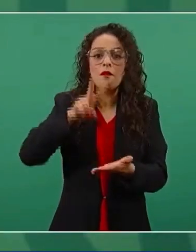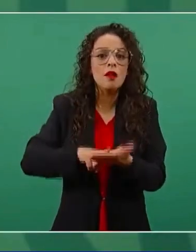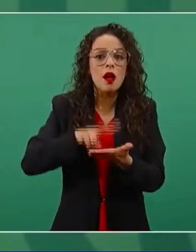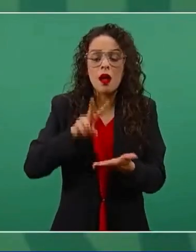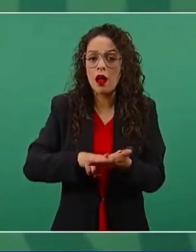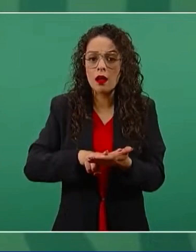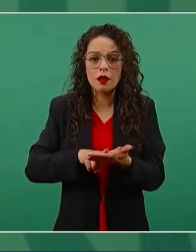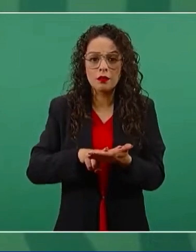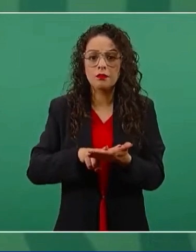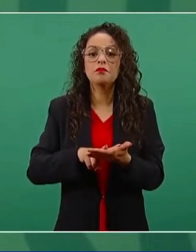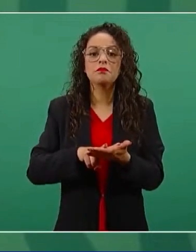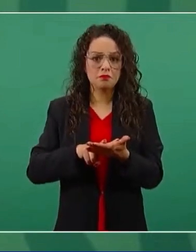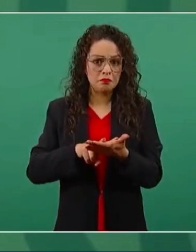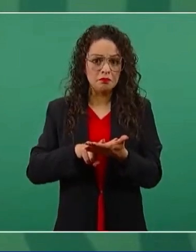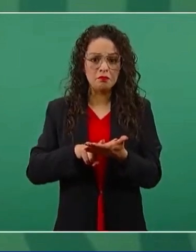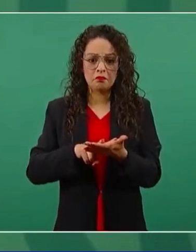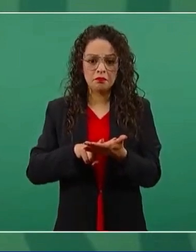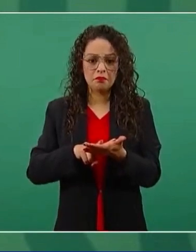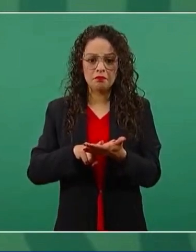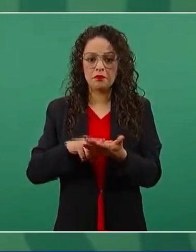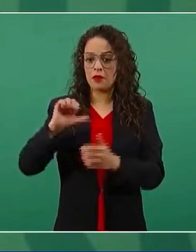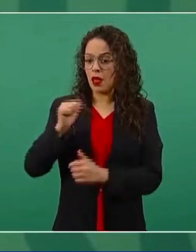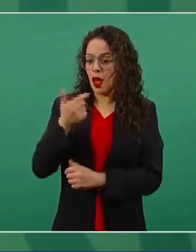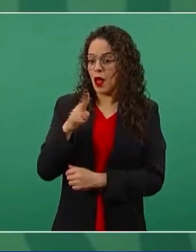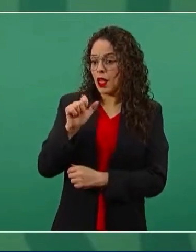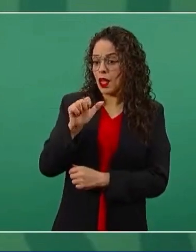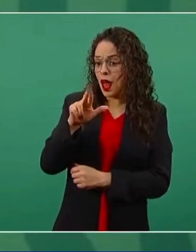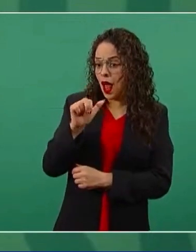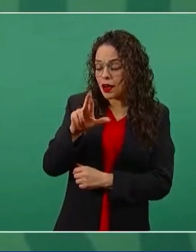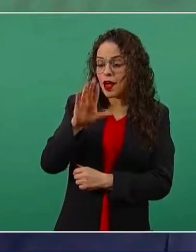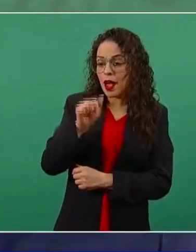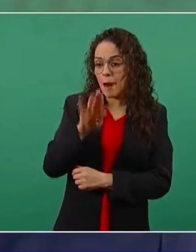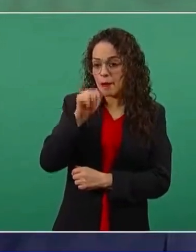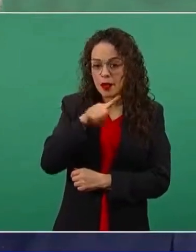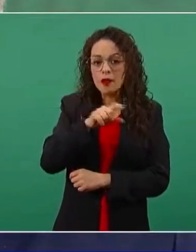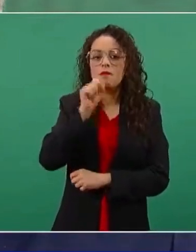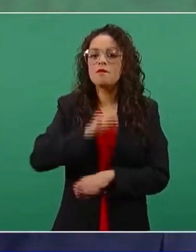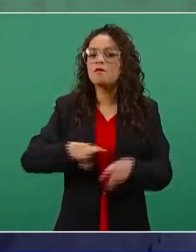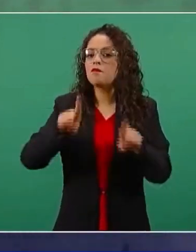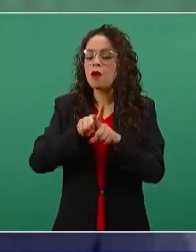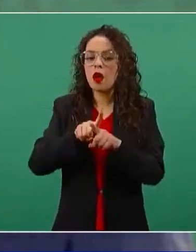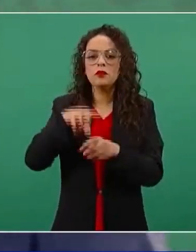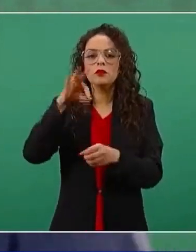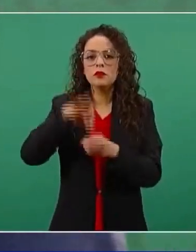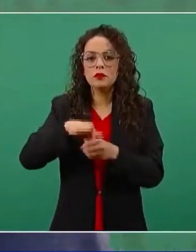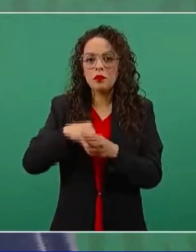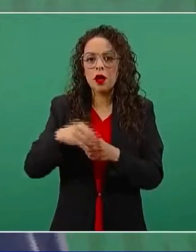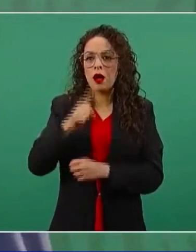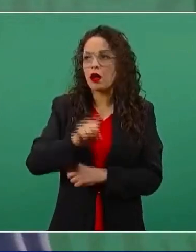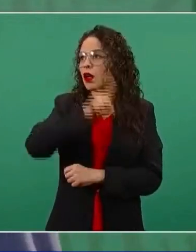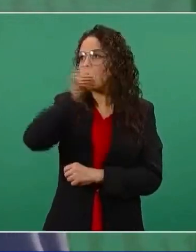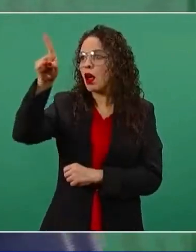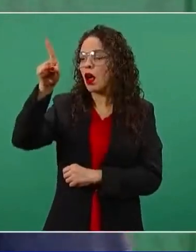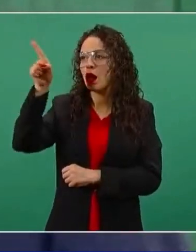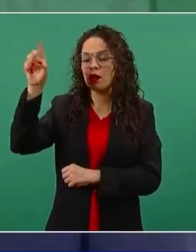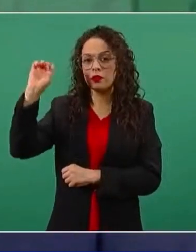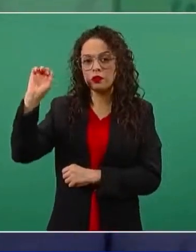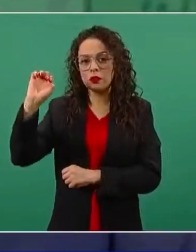El voto de Aguilar Camín es igual que el voto de un indígena de Chiapas.